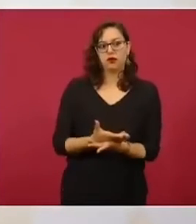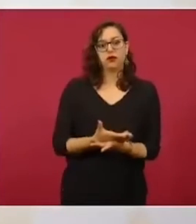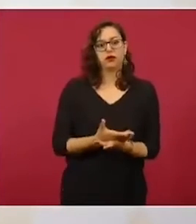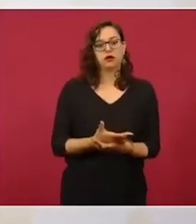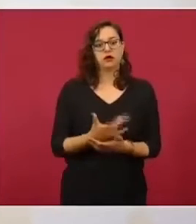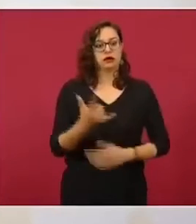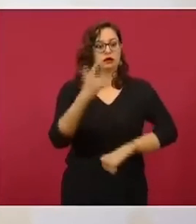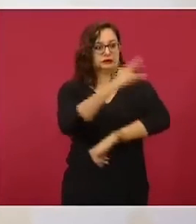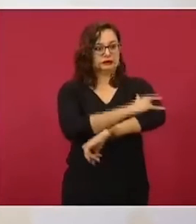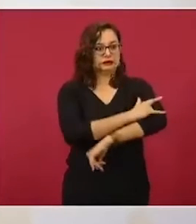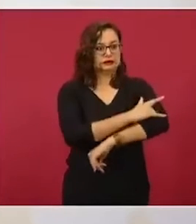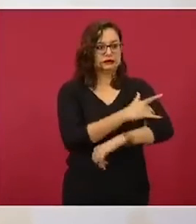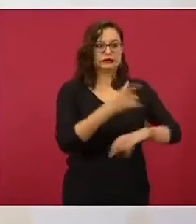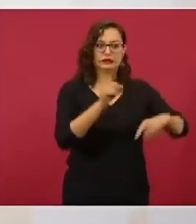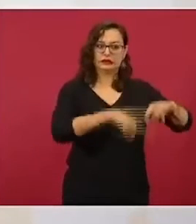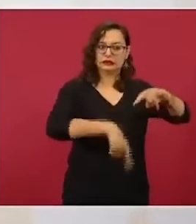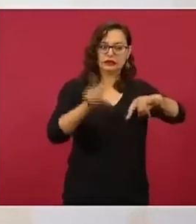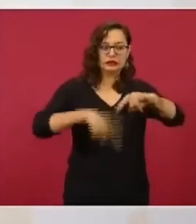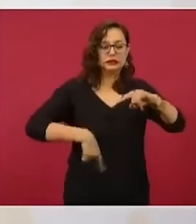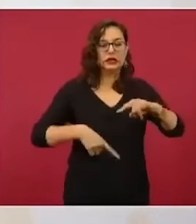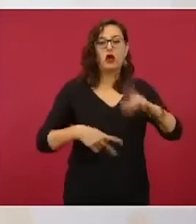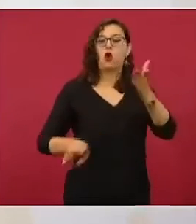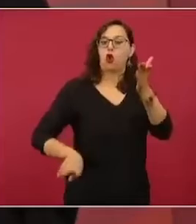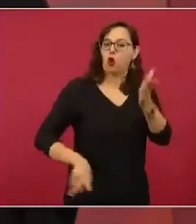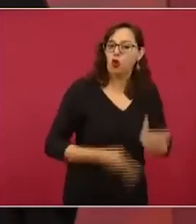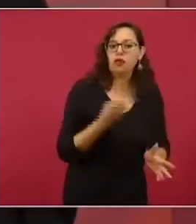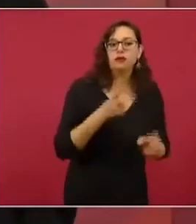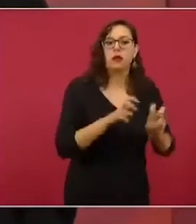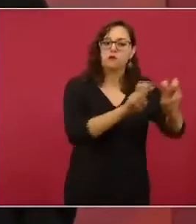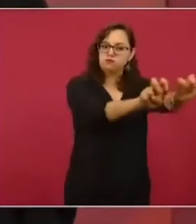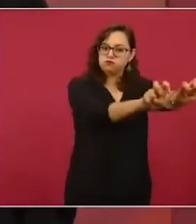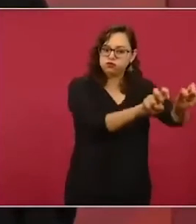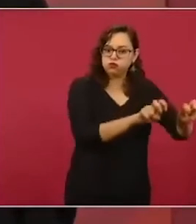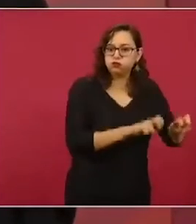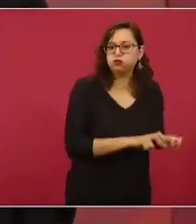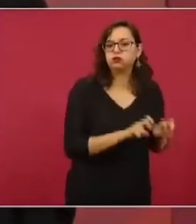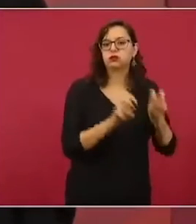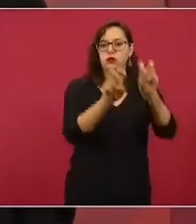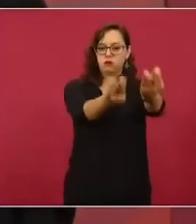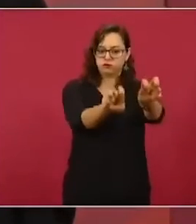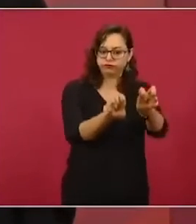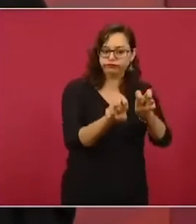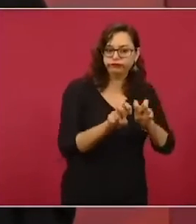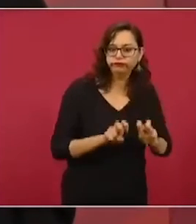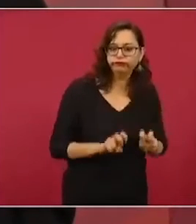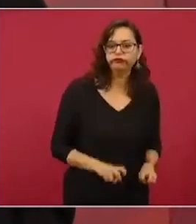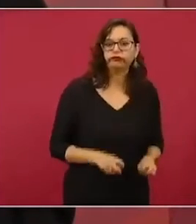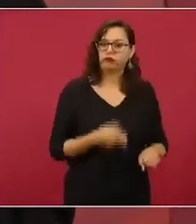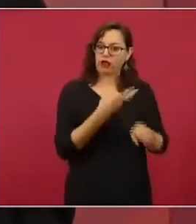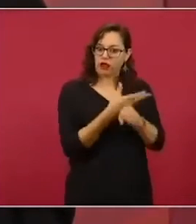ya se analizó y la empresa